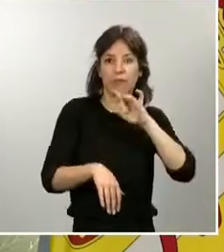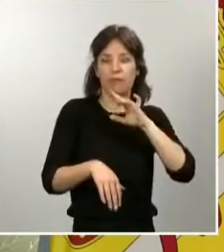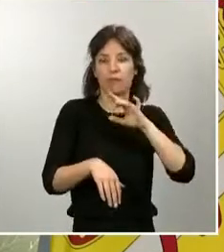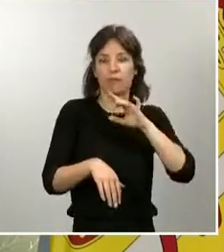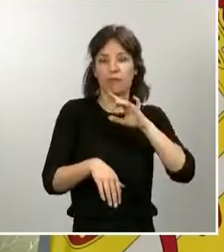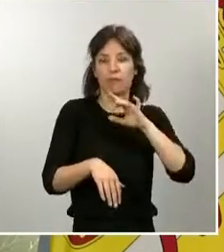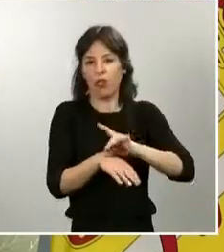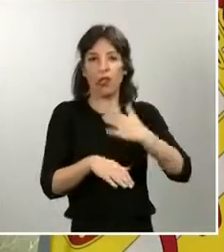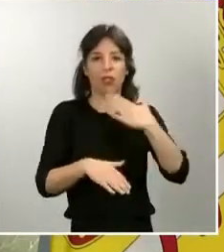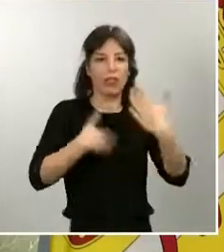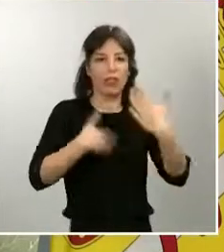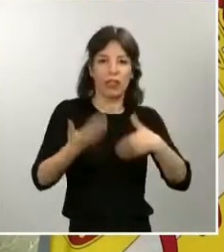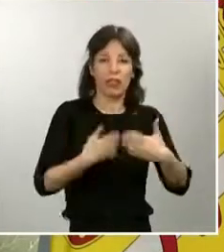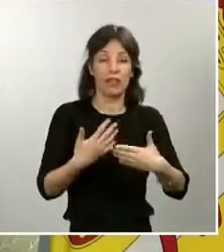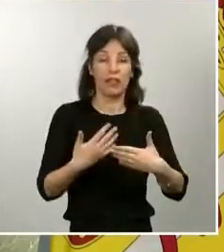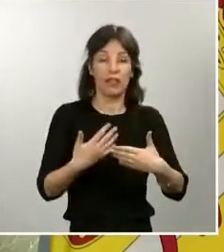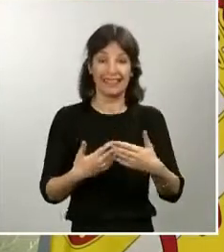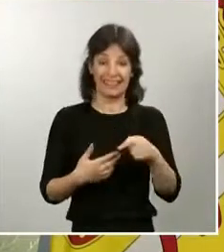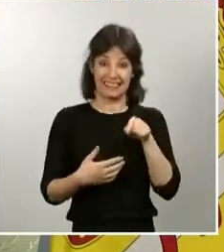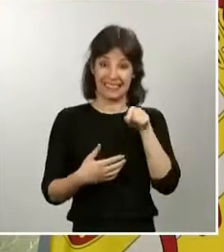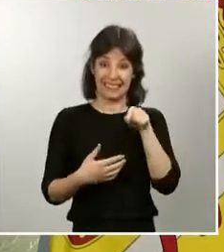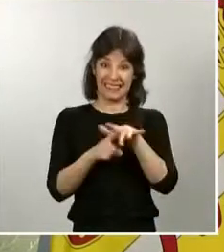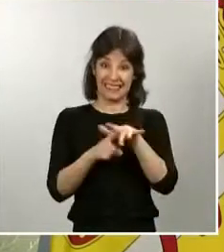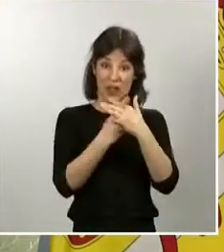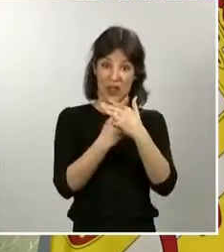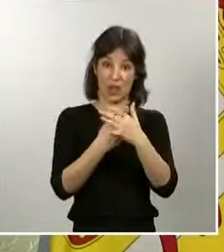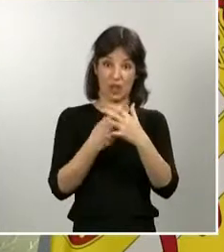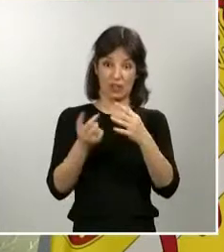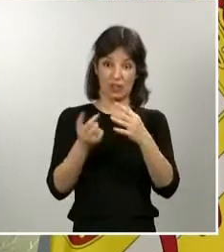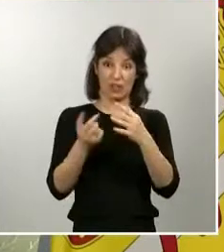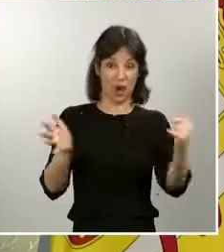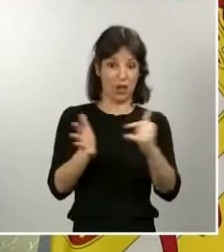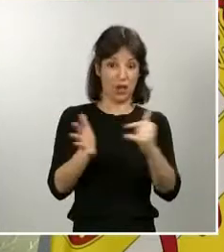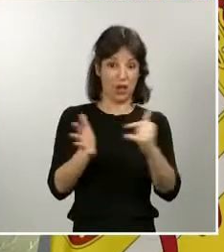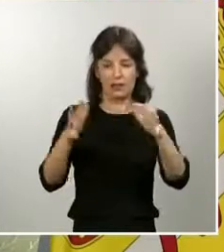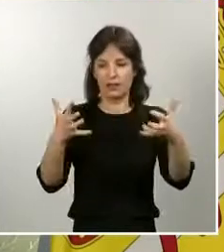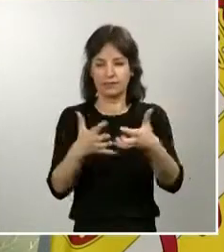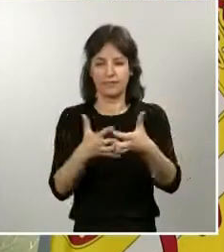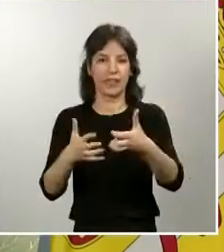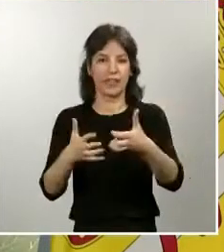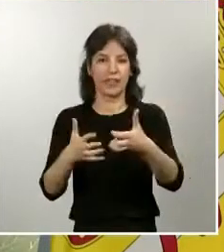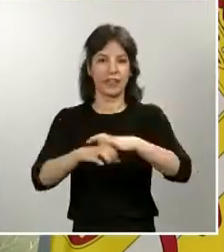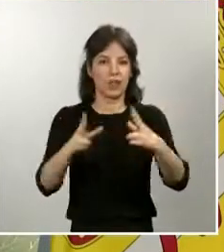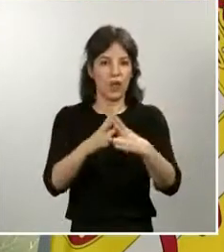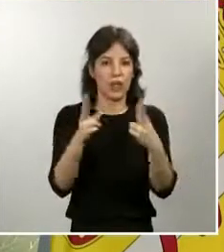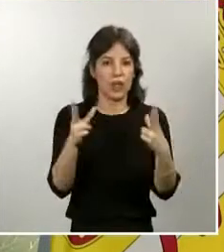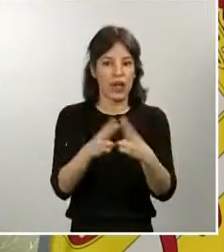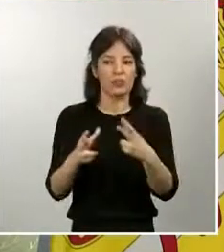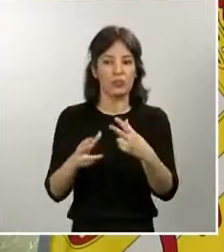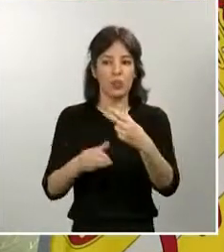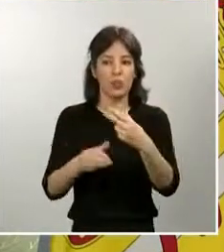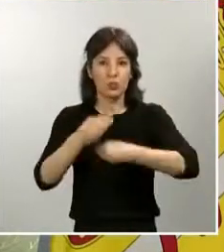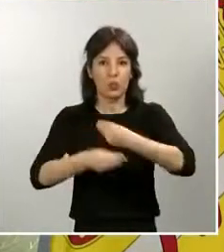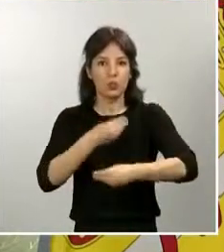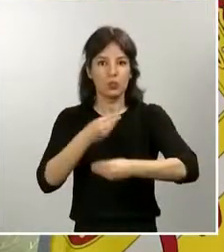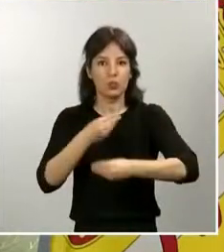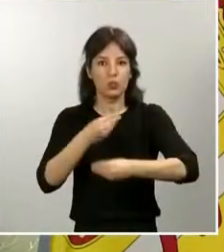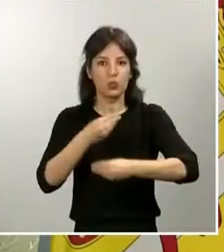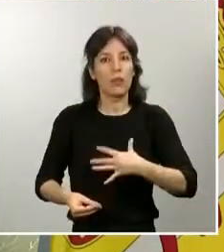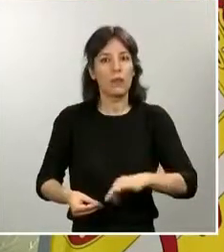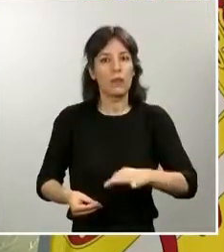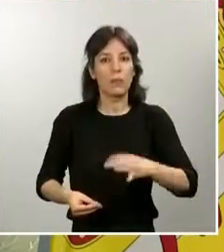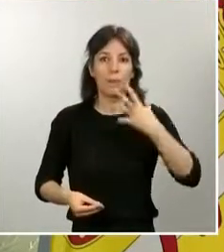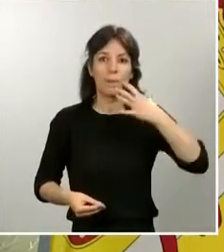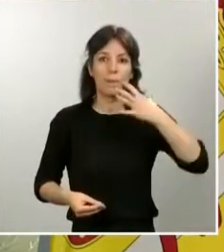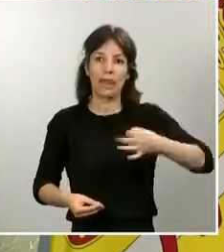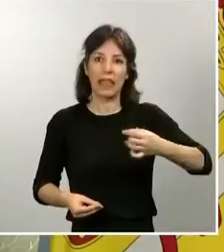situación, debemos ser conscientes que Internet y las redes sociales pueden conllevar peligros para ellos si